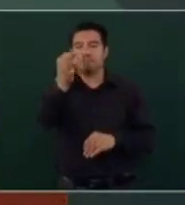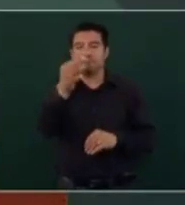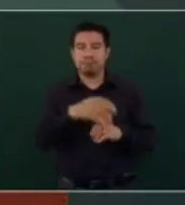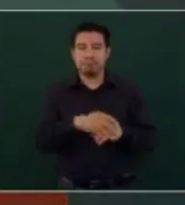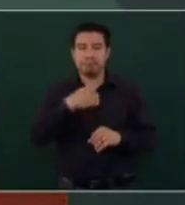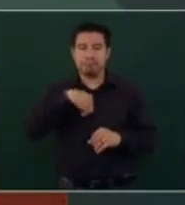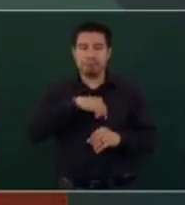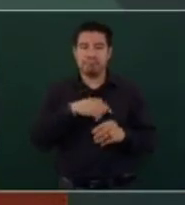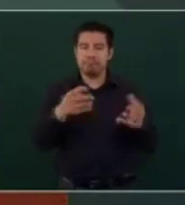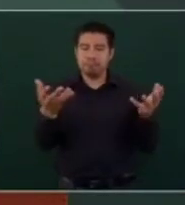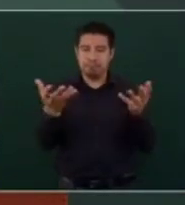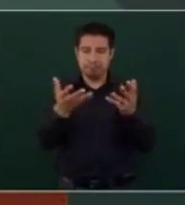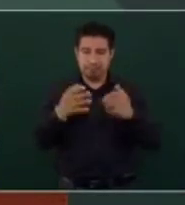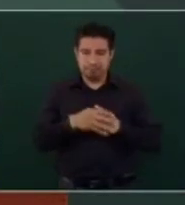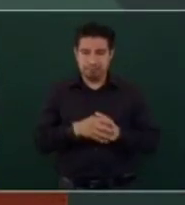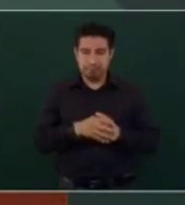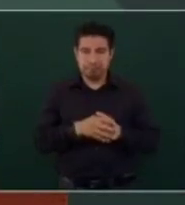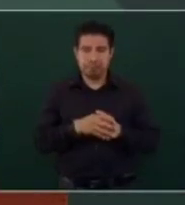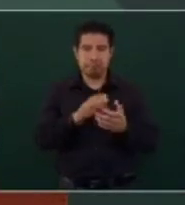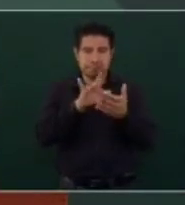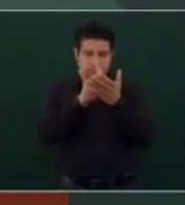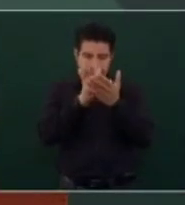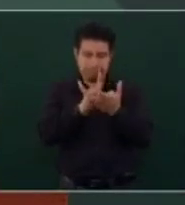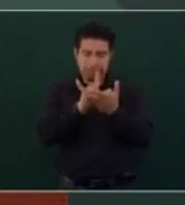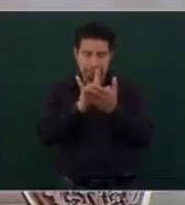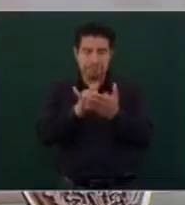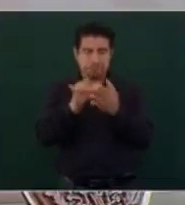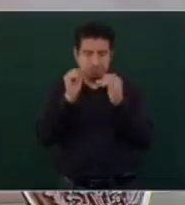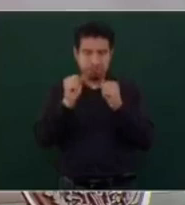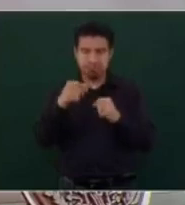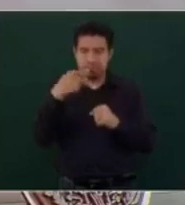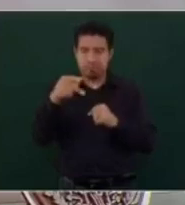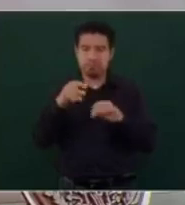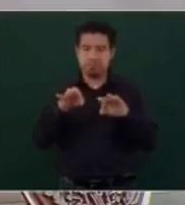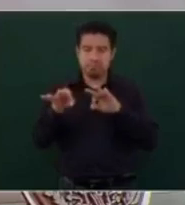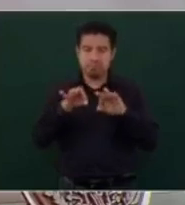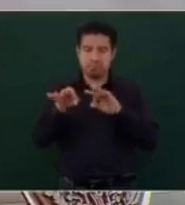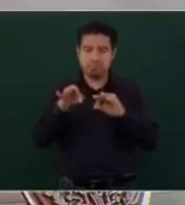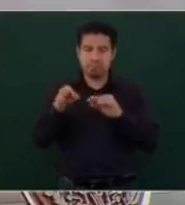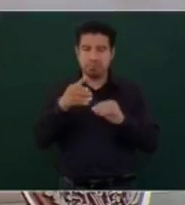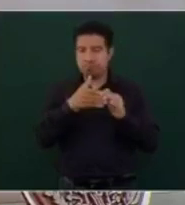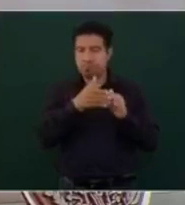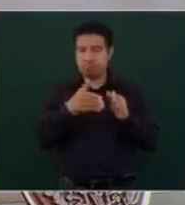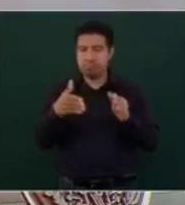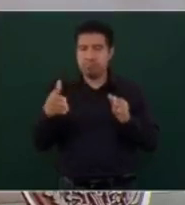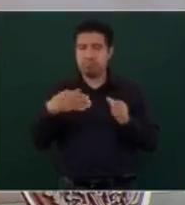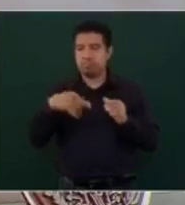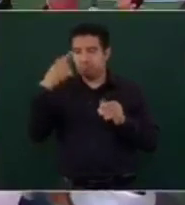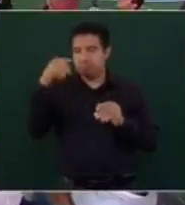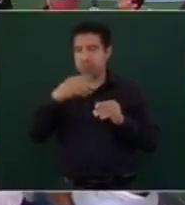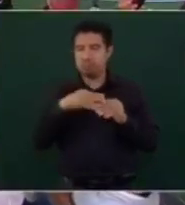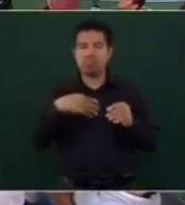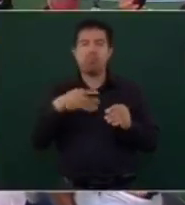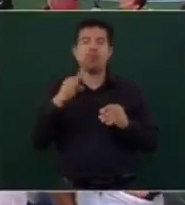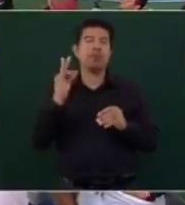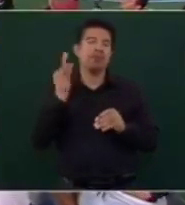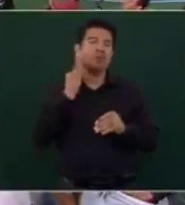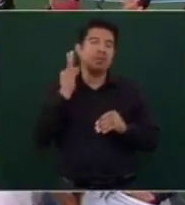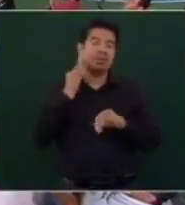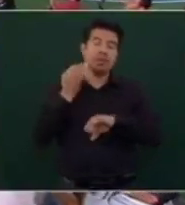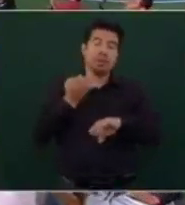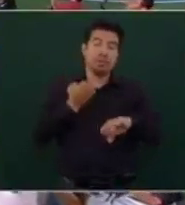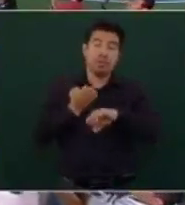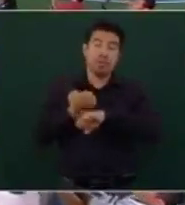estamos apoyando el caso, que estamos trabajando bien con la Fiscalía Estatal. En la